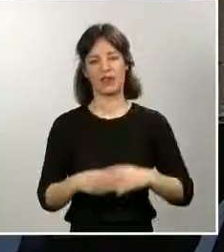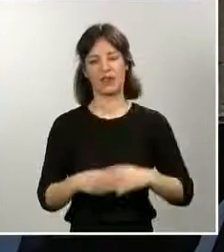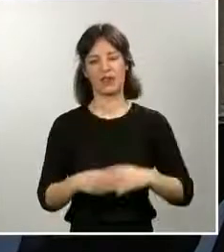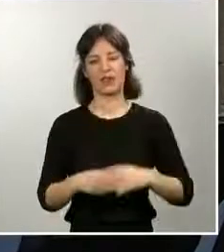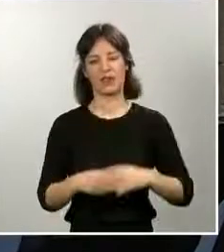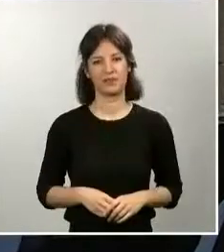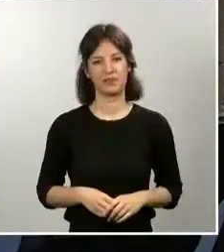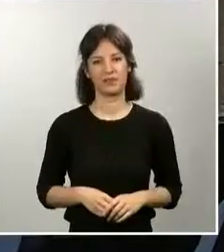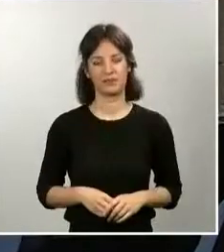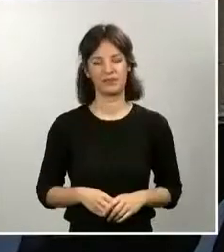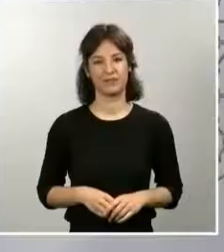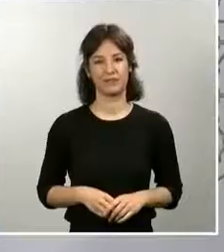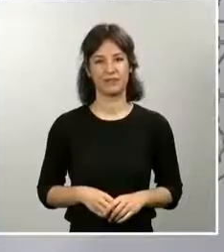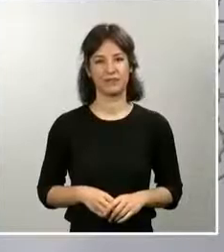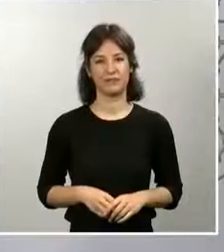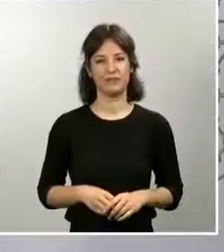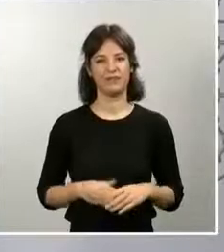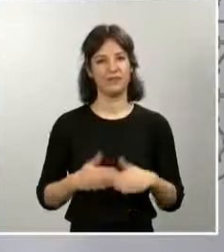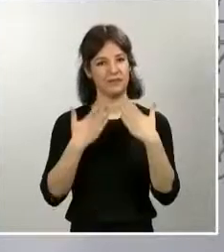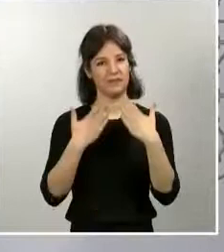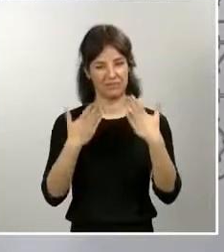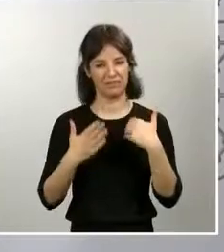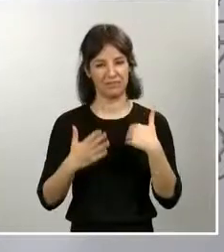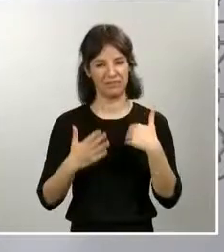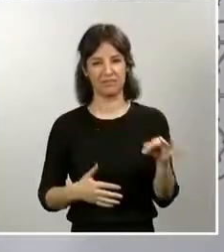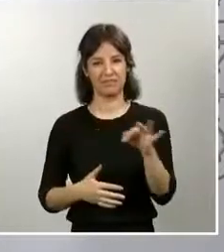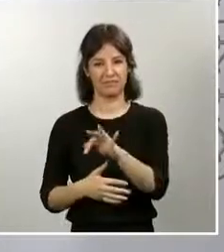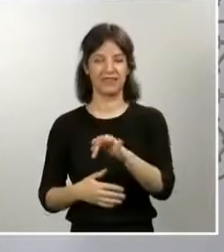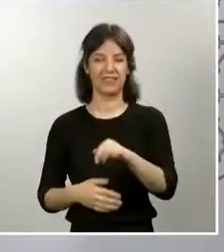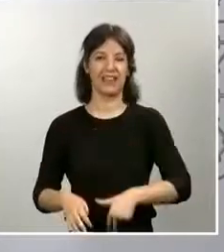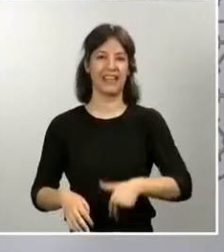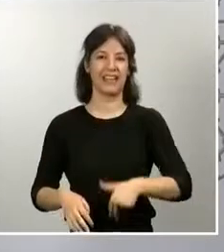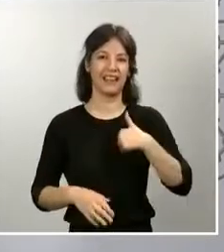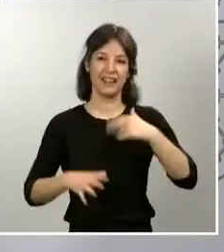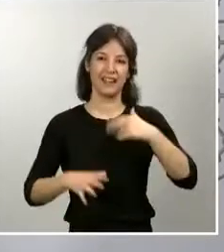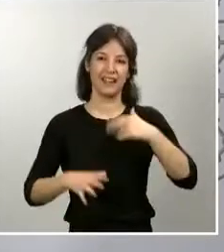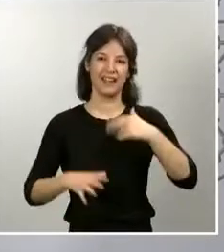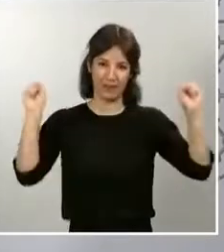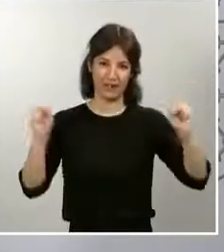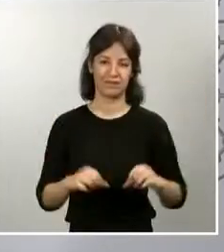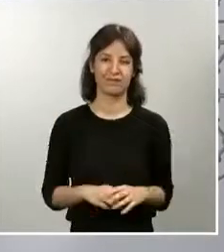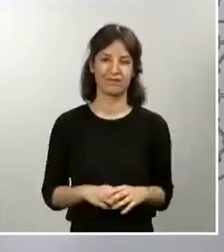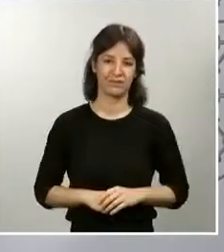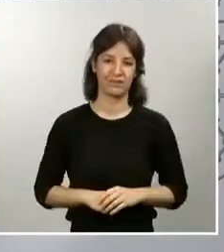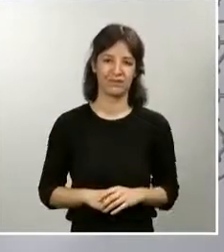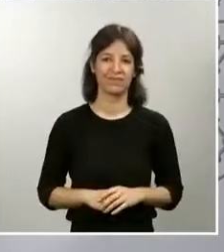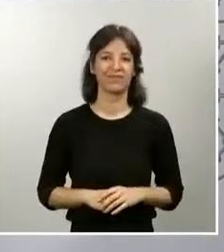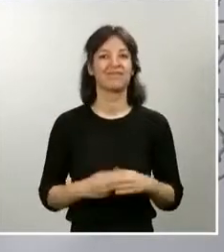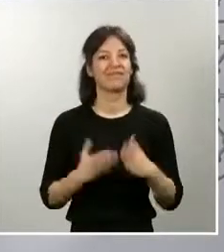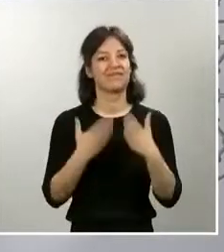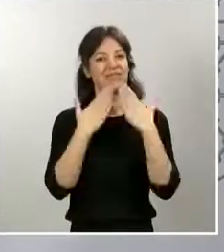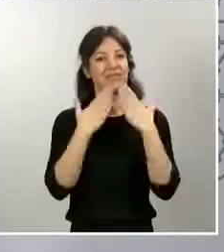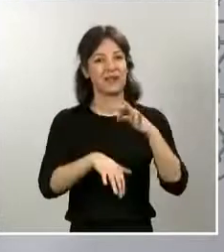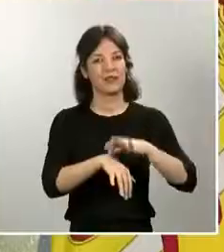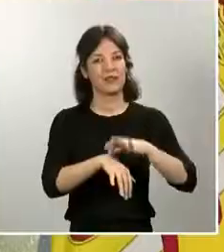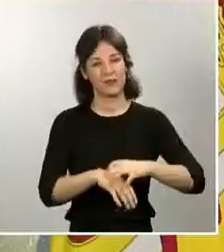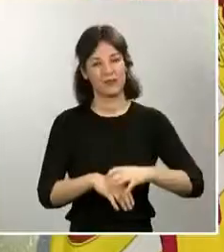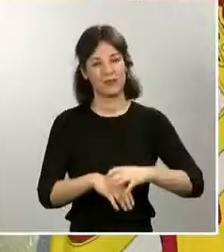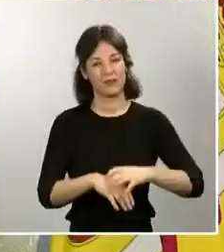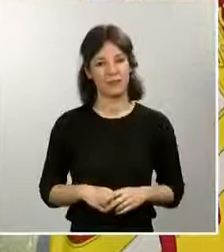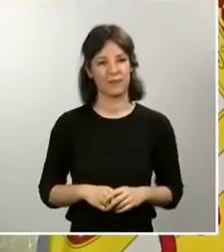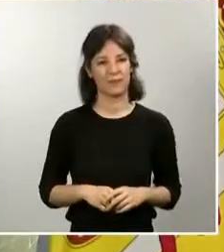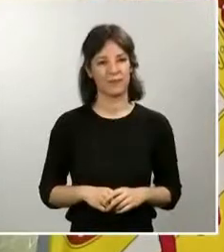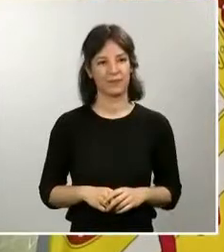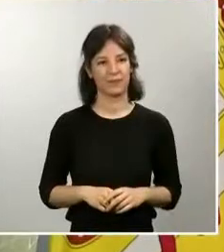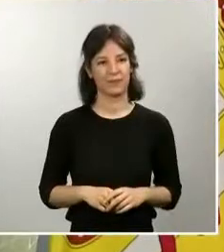Le paso ahora la palabra a José Manuel Santiago, general de la Guardia Civil. Gracias doctora Pepa. Buenos días.